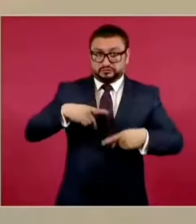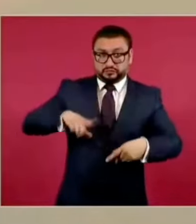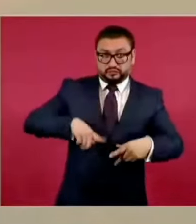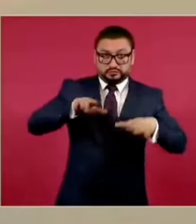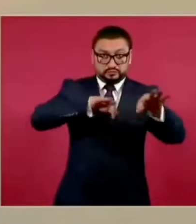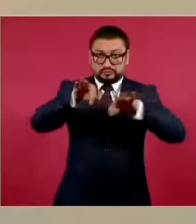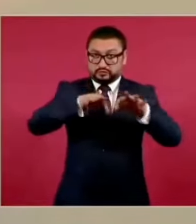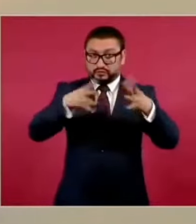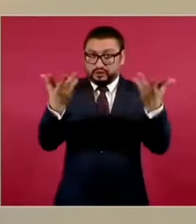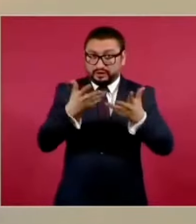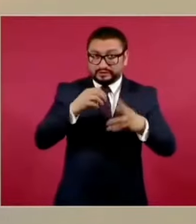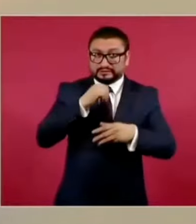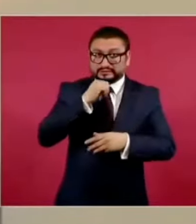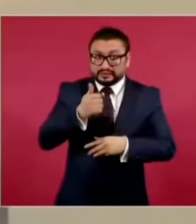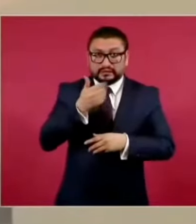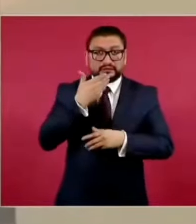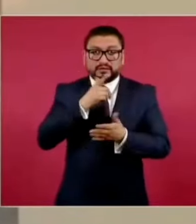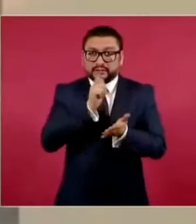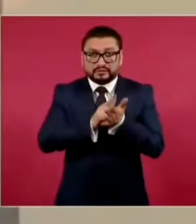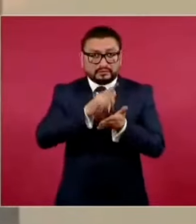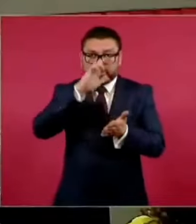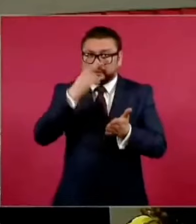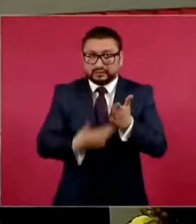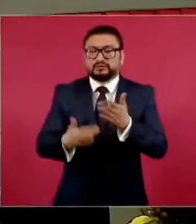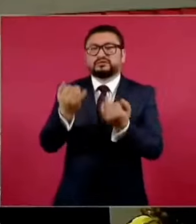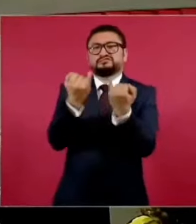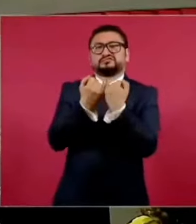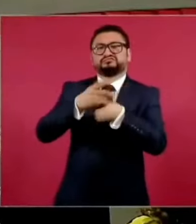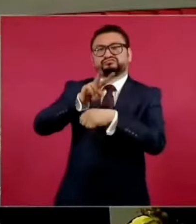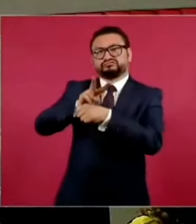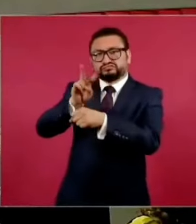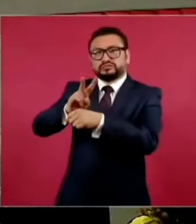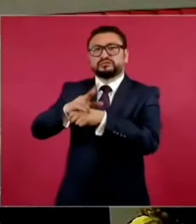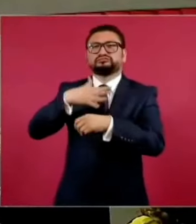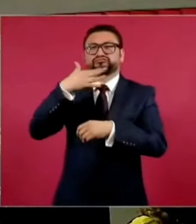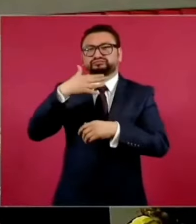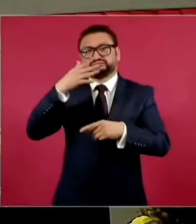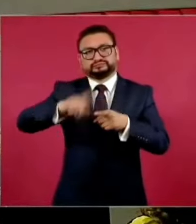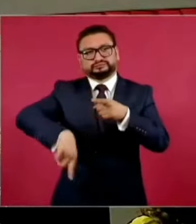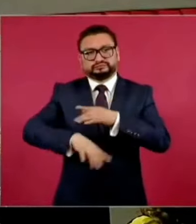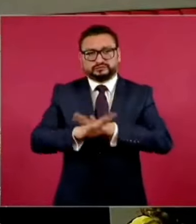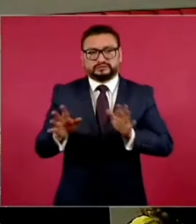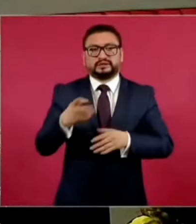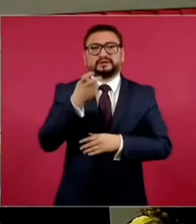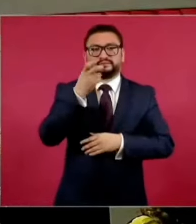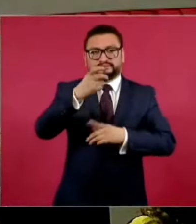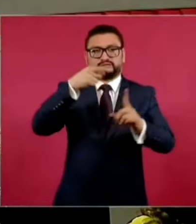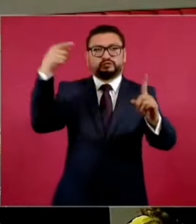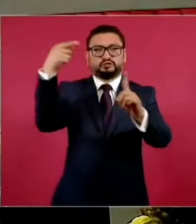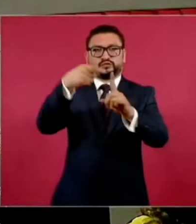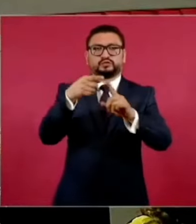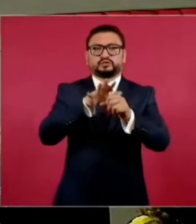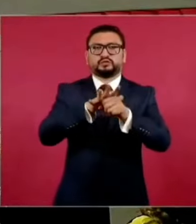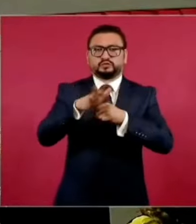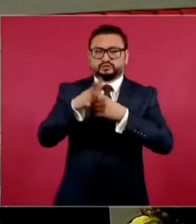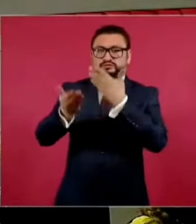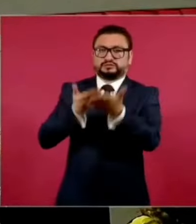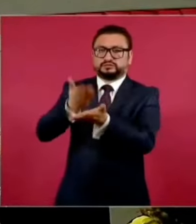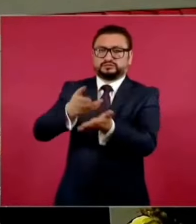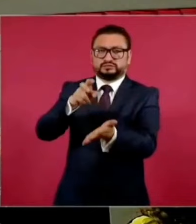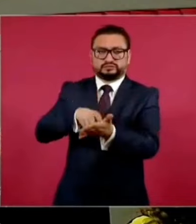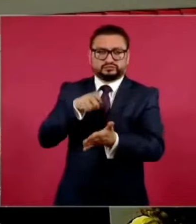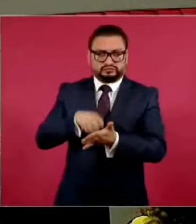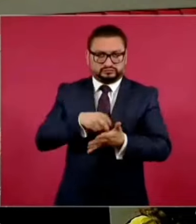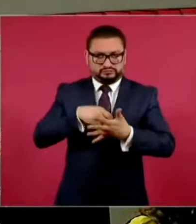al margen de la ley y con actos de corrupción. Entonces, los objetivos de la reforma de